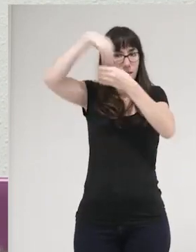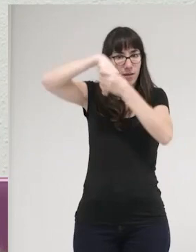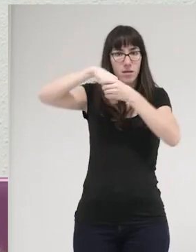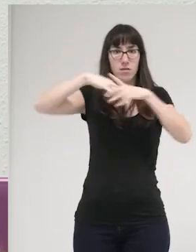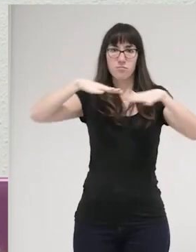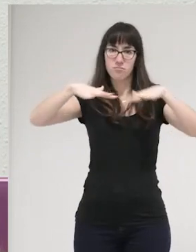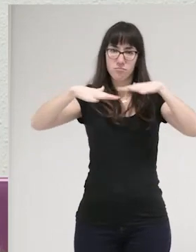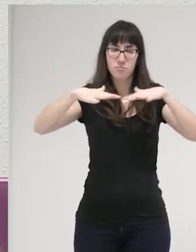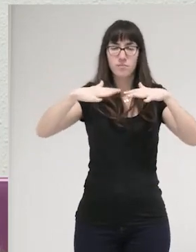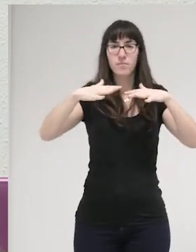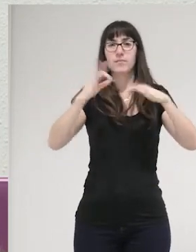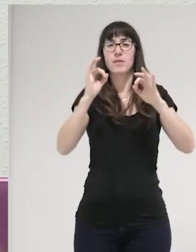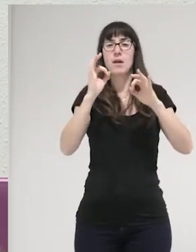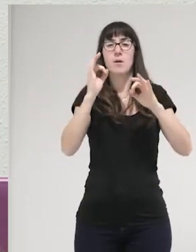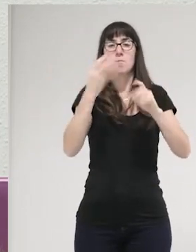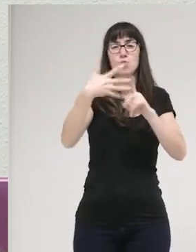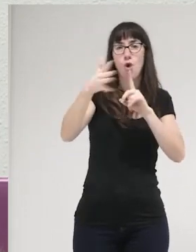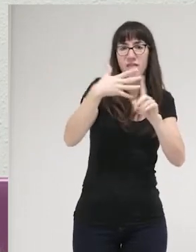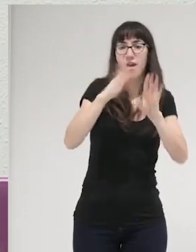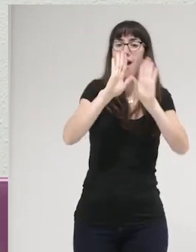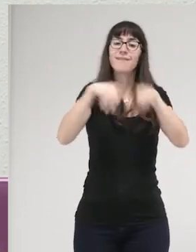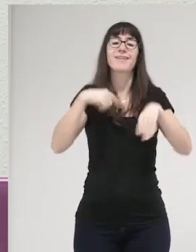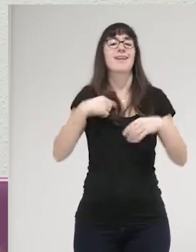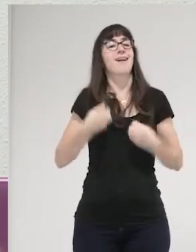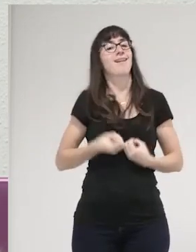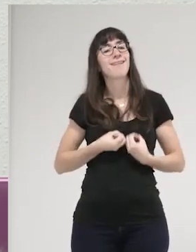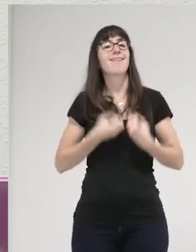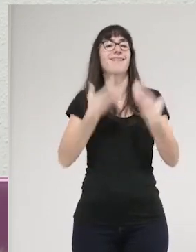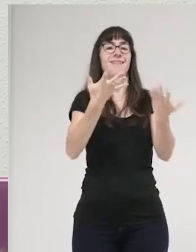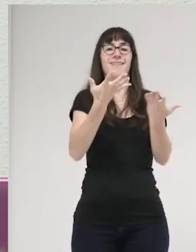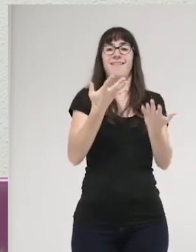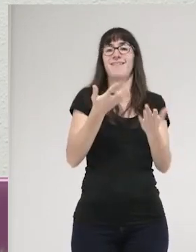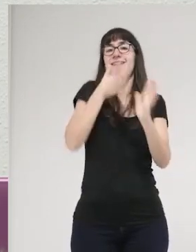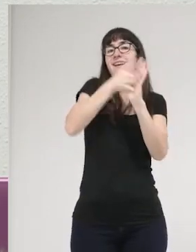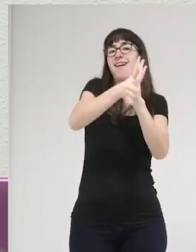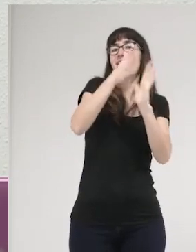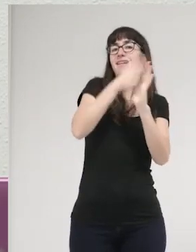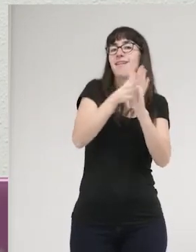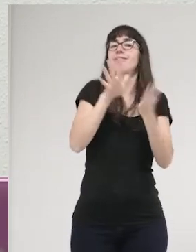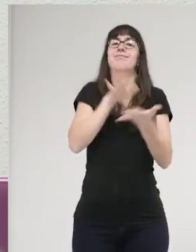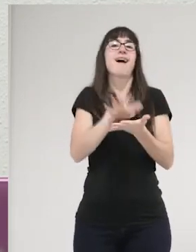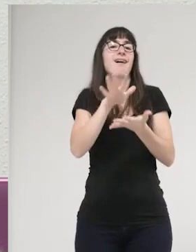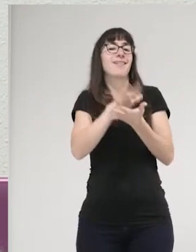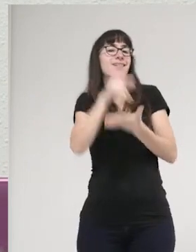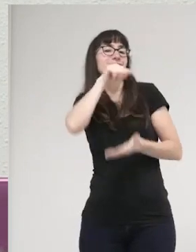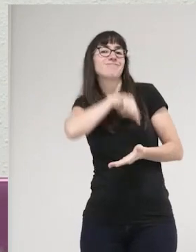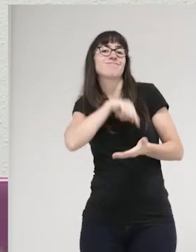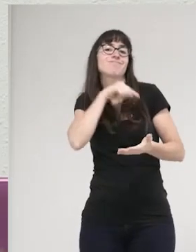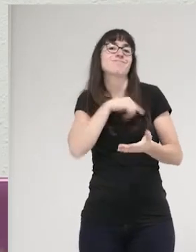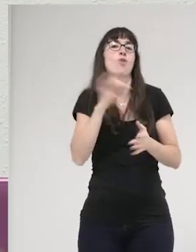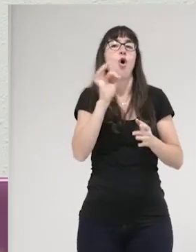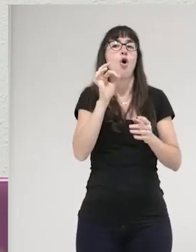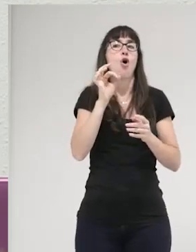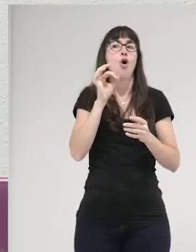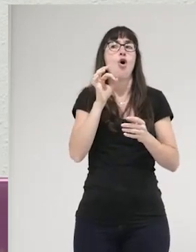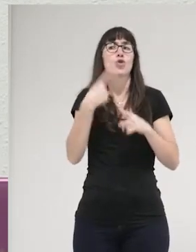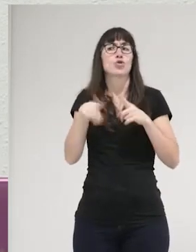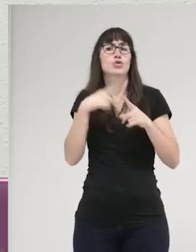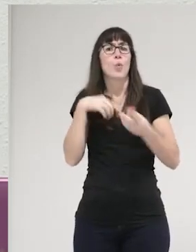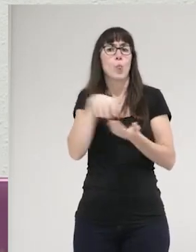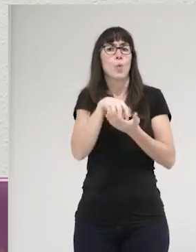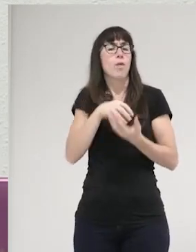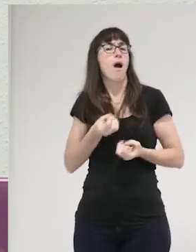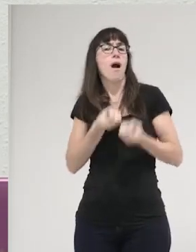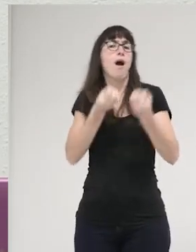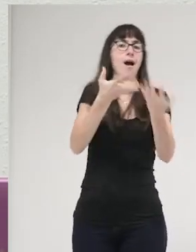muchas veces nos impiden hablar tranquilamente o poder plantear cuestiones que nos generan dudas y que